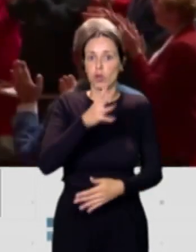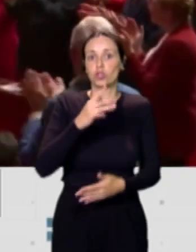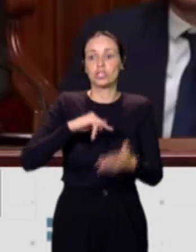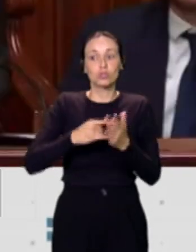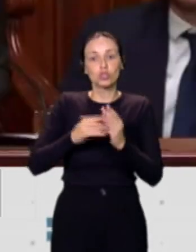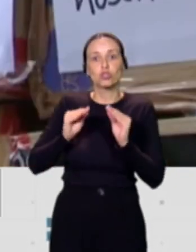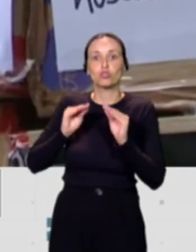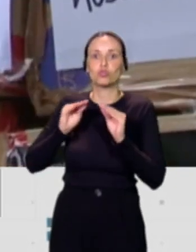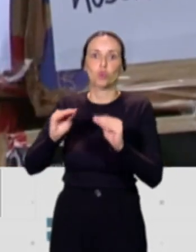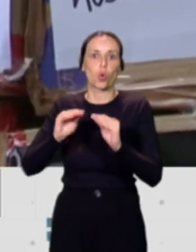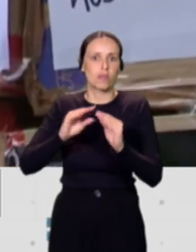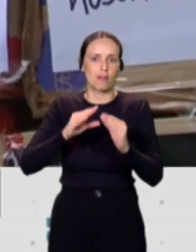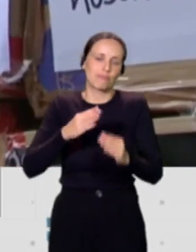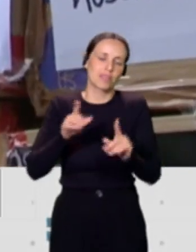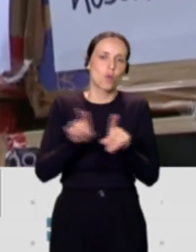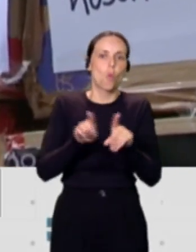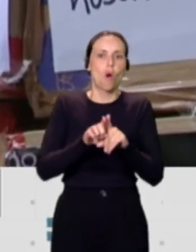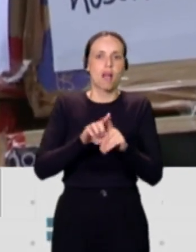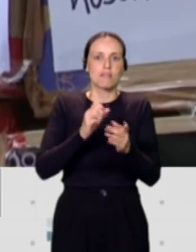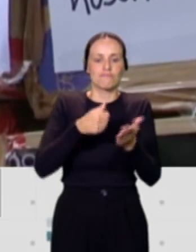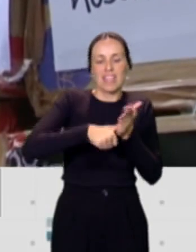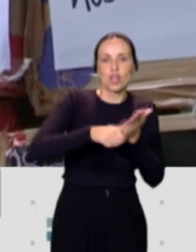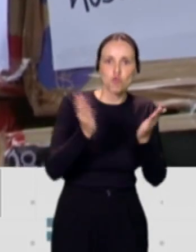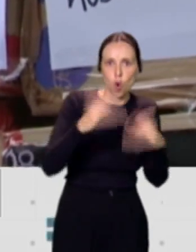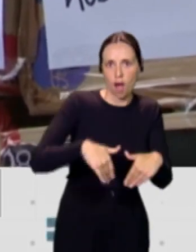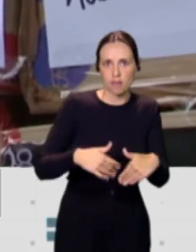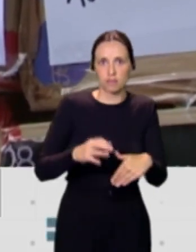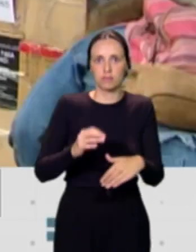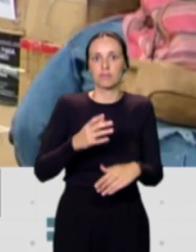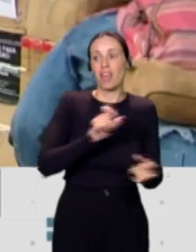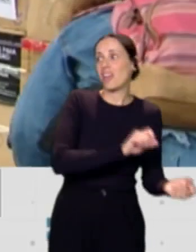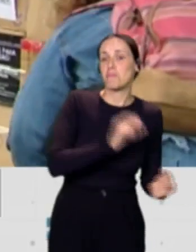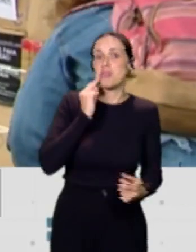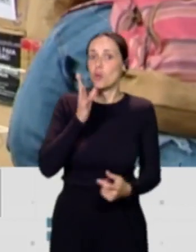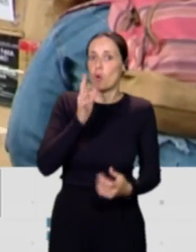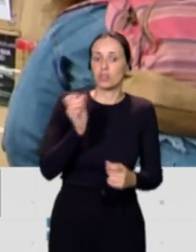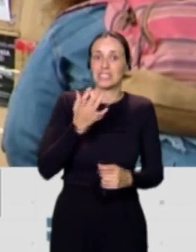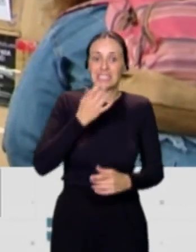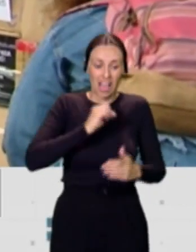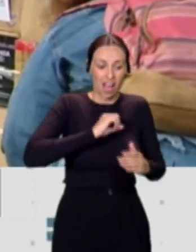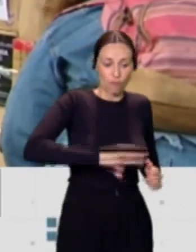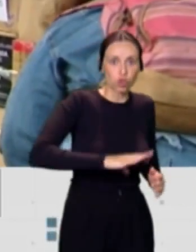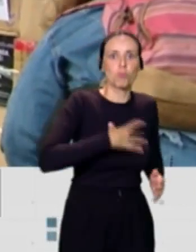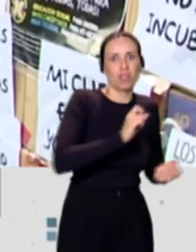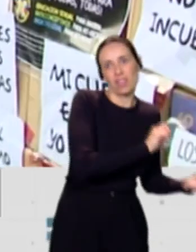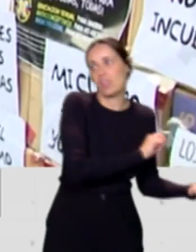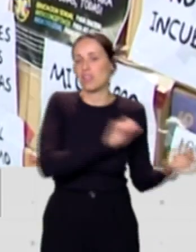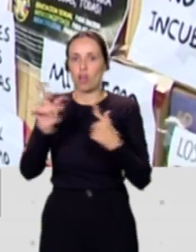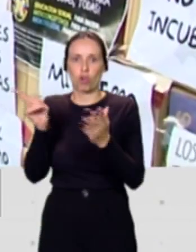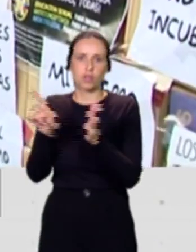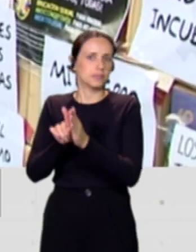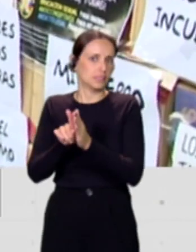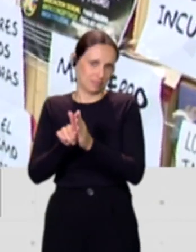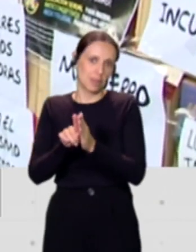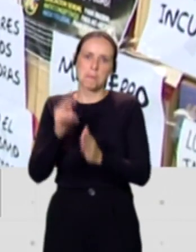irregular, como vulgarmente decimos sin papeles, pues a ser deportadas o repatriadas, es decir, que se garantice ese derecho sin por